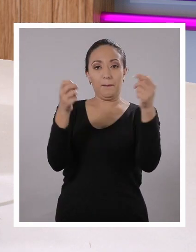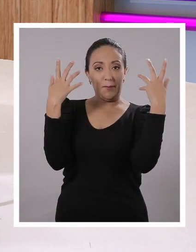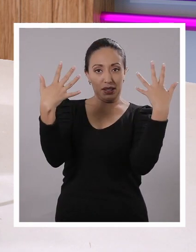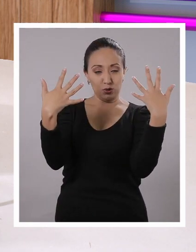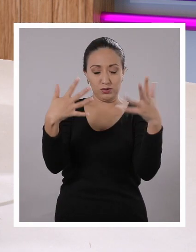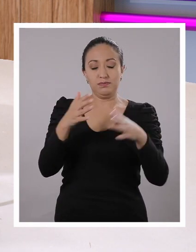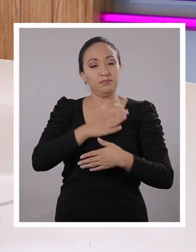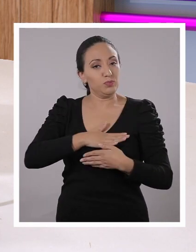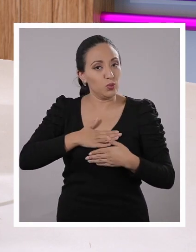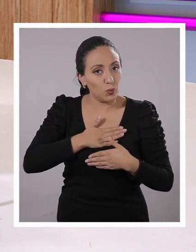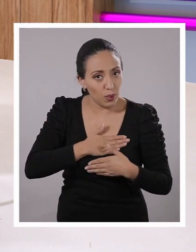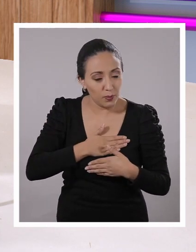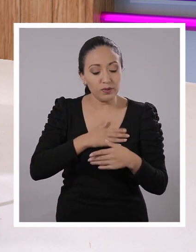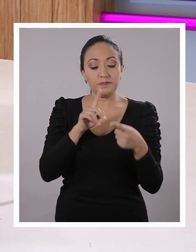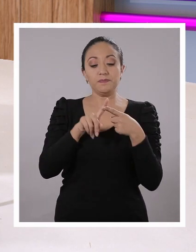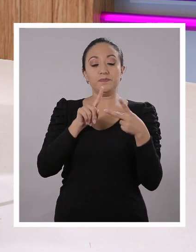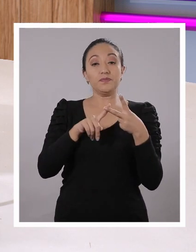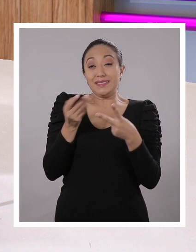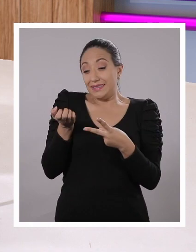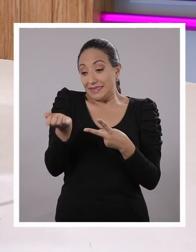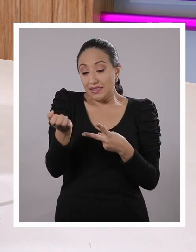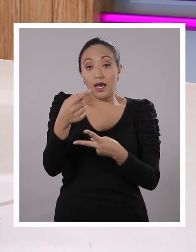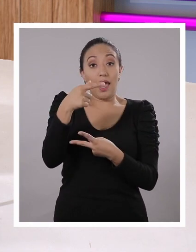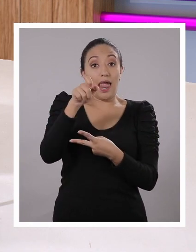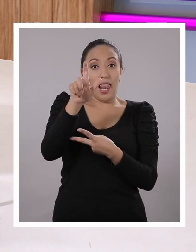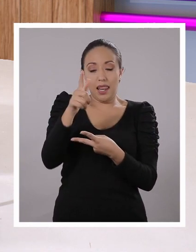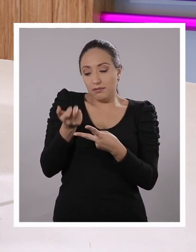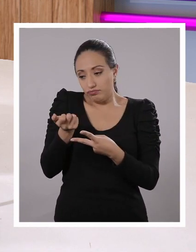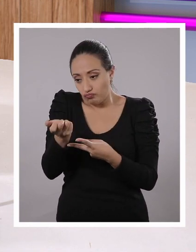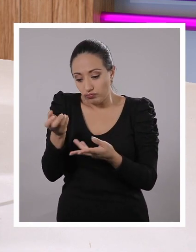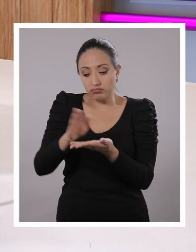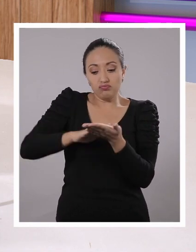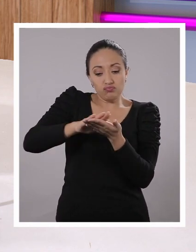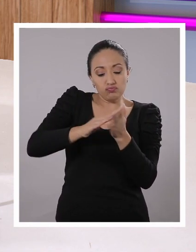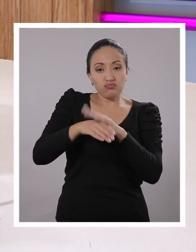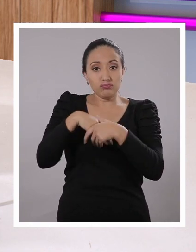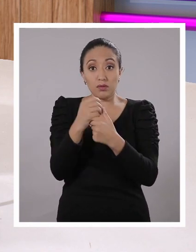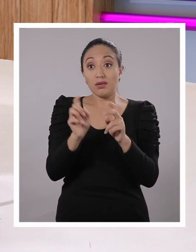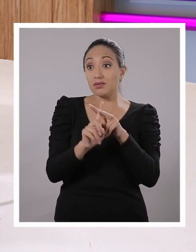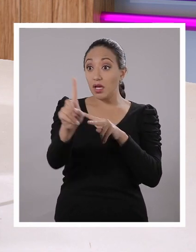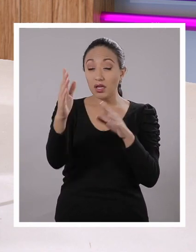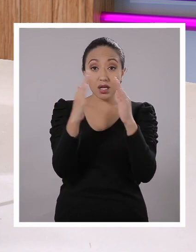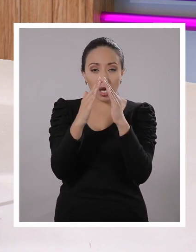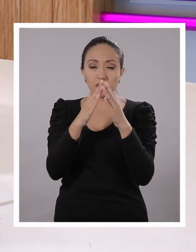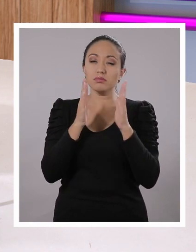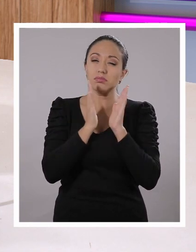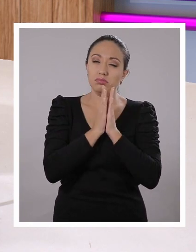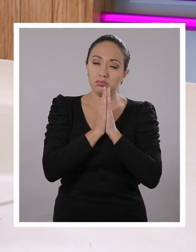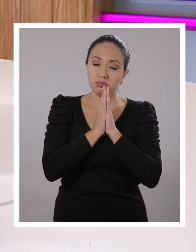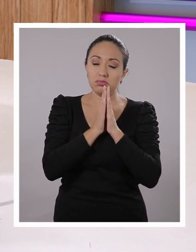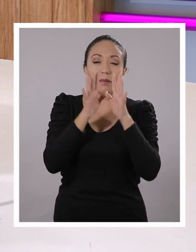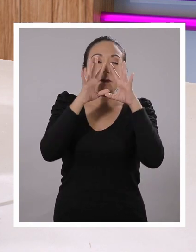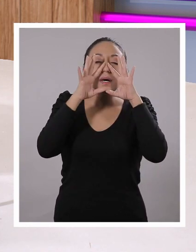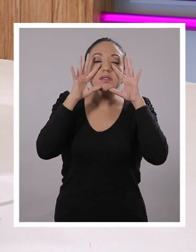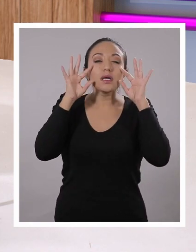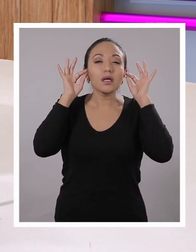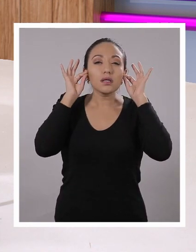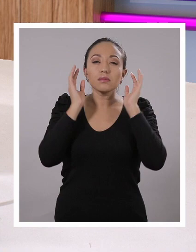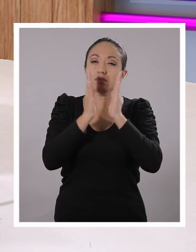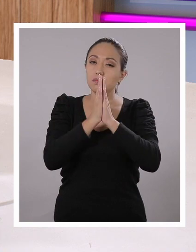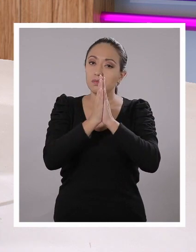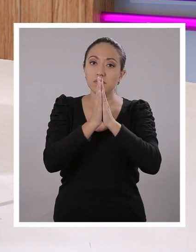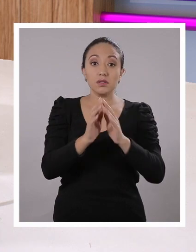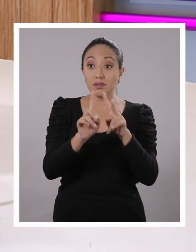lavarse muy bien esas manos, utilizar el antibacterial o alcohol. Si van a salir de su casa, no se olviden de usar mascarilla